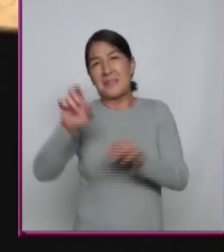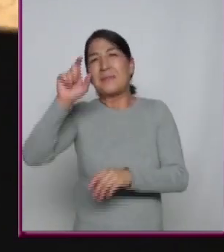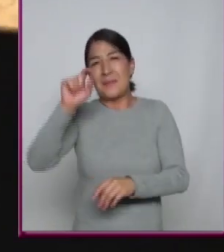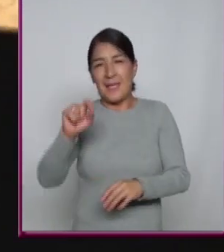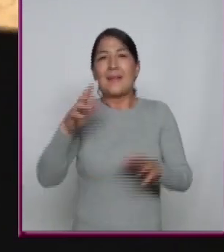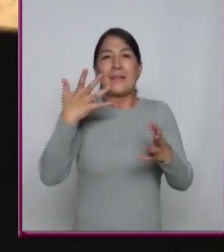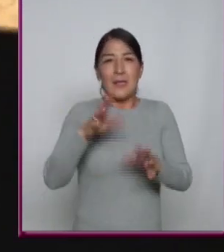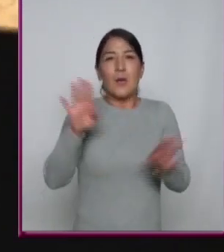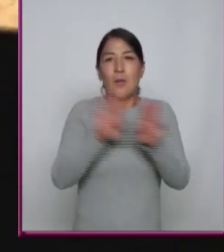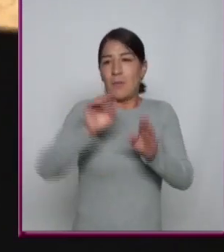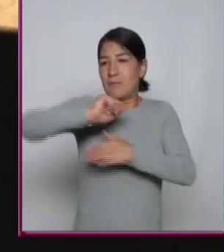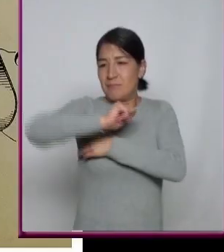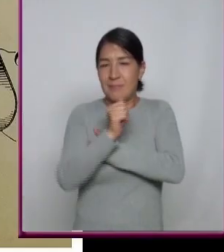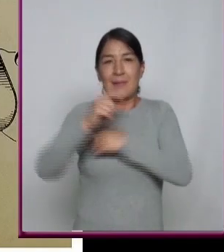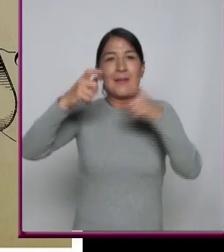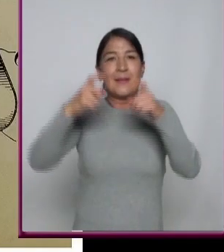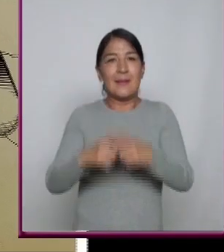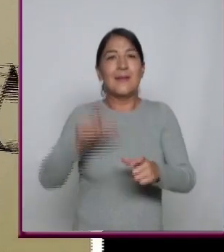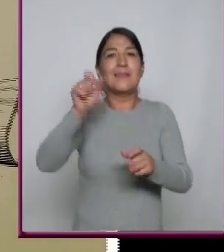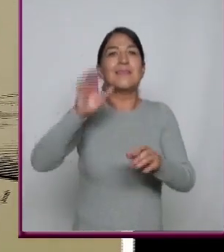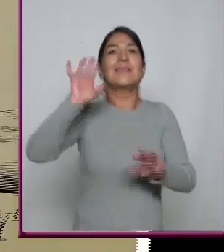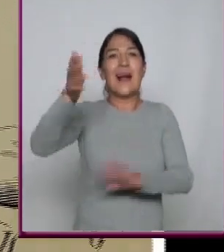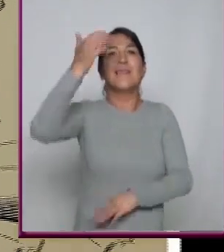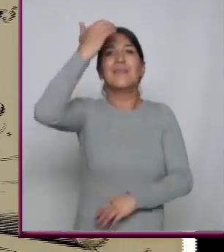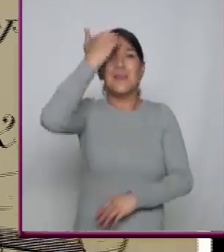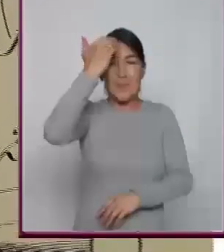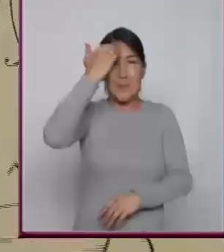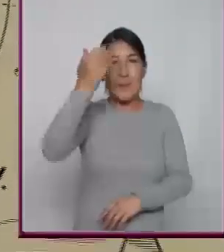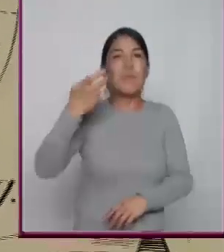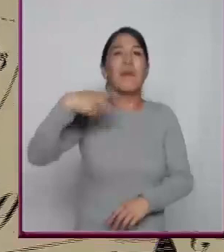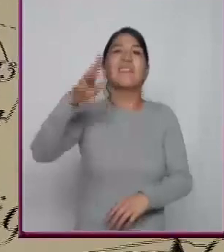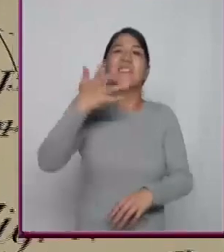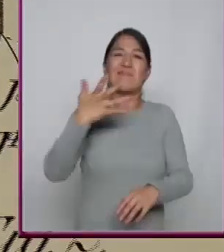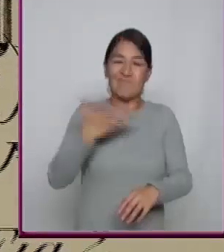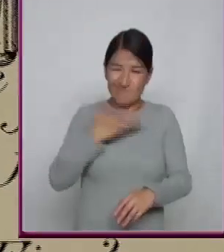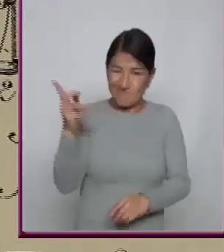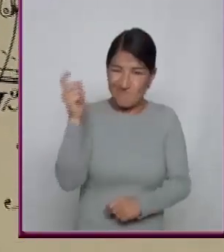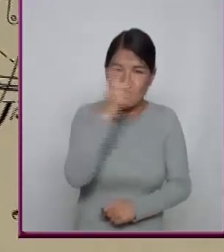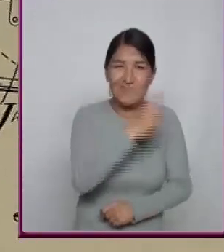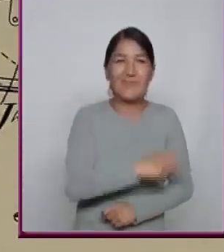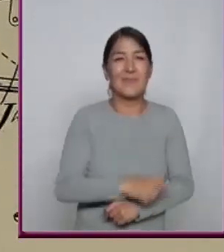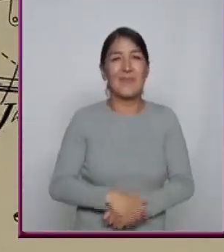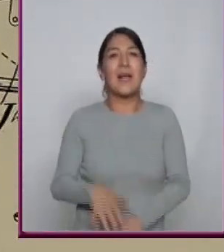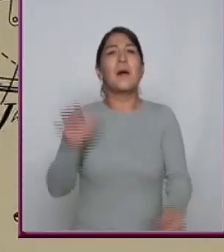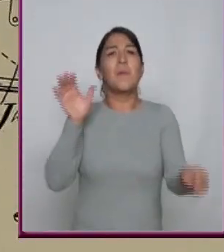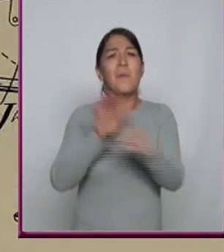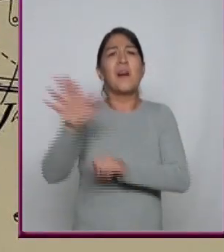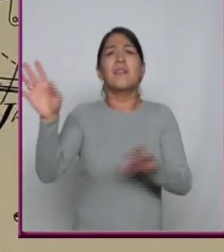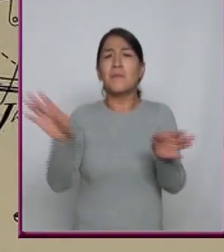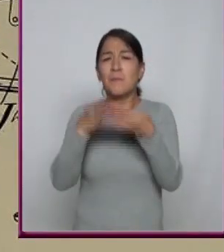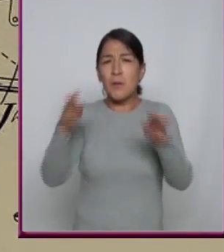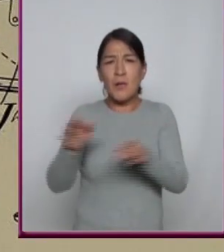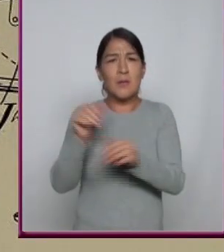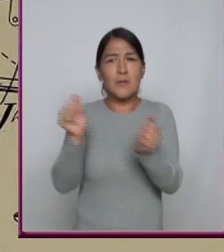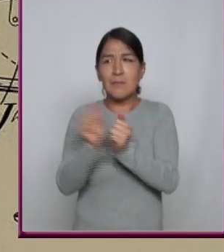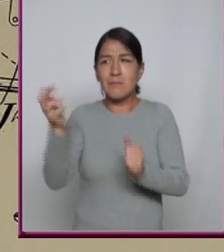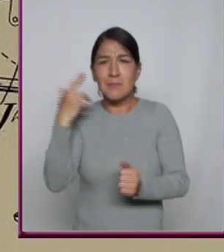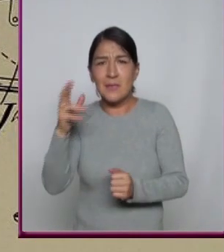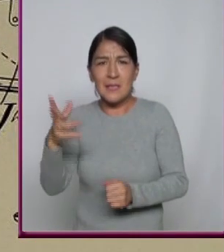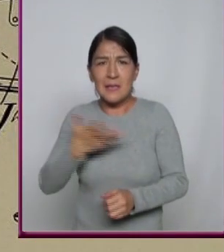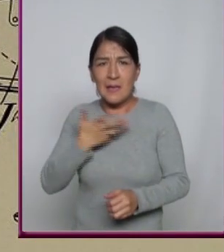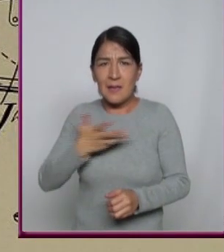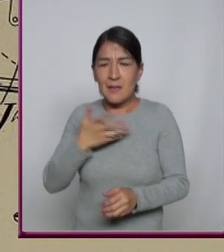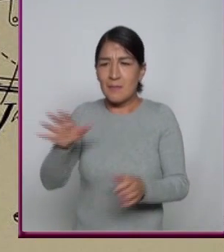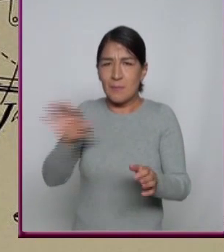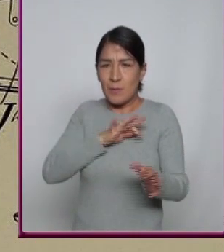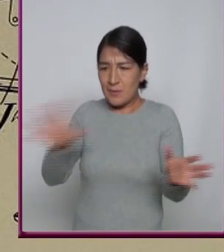discos Ya era un proceso conocido Pero tenía muchas limitaciones Los sonidos que se podían registrar Usando